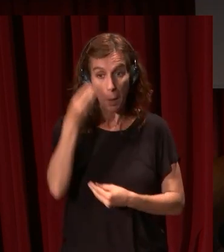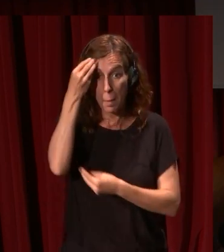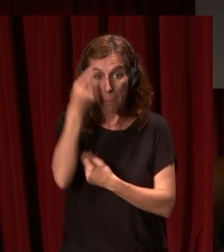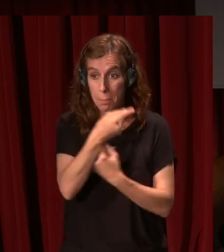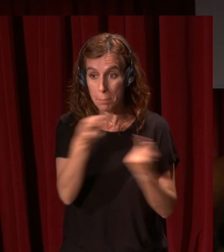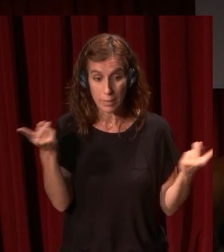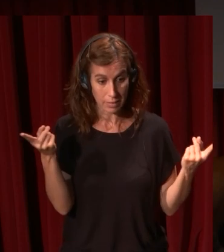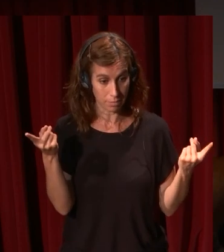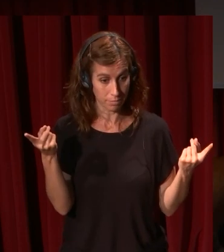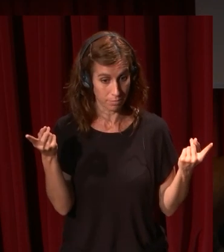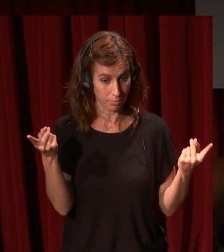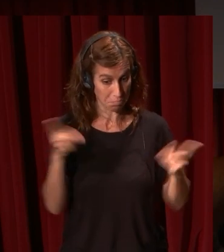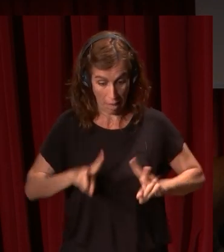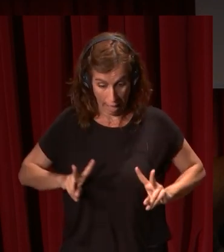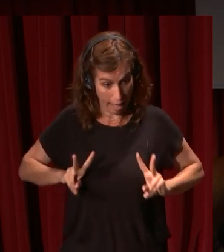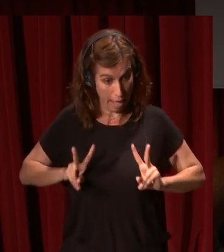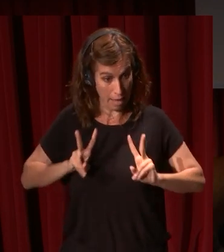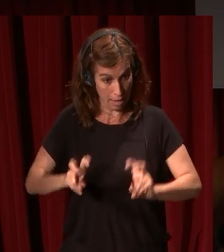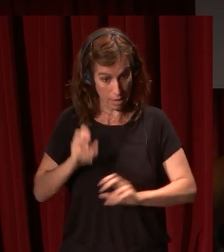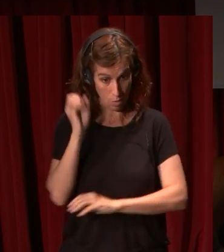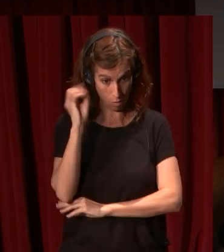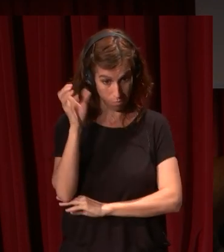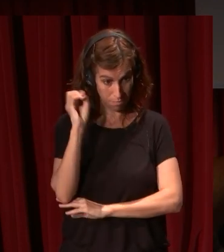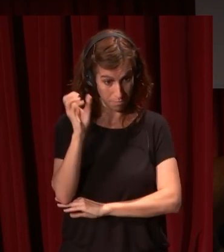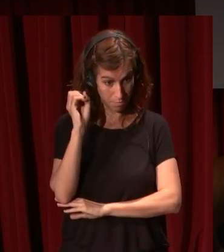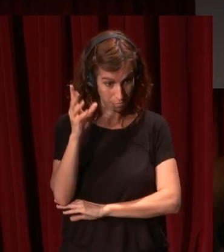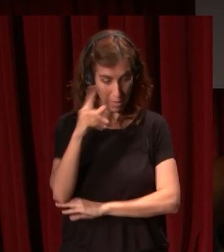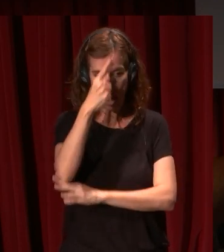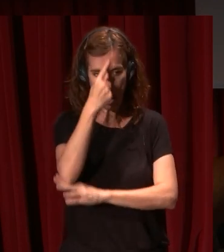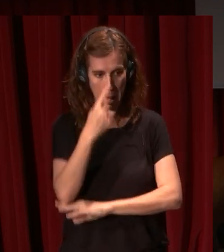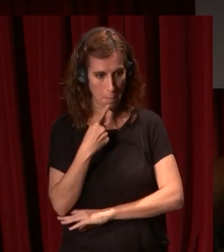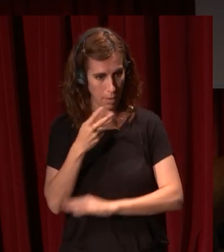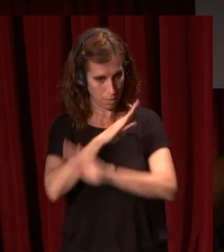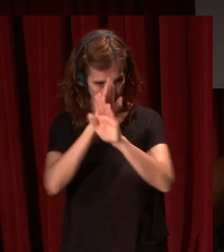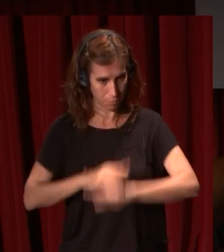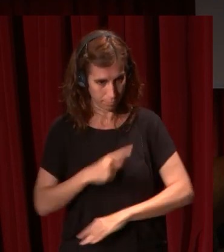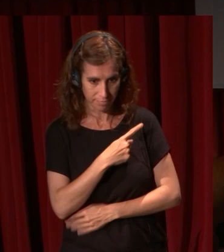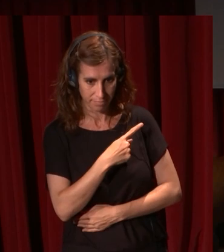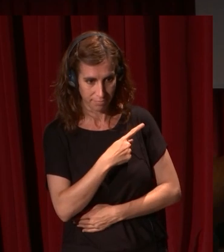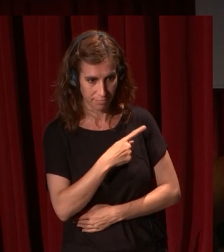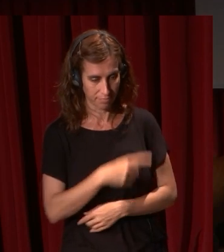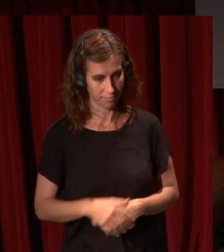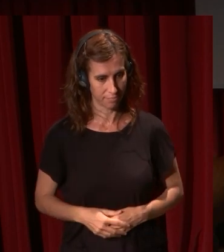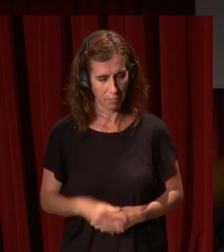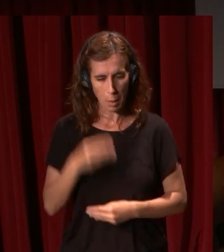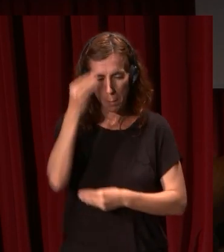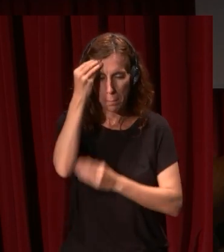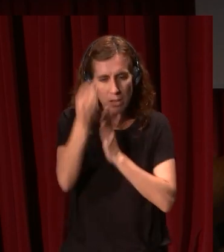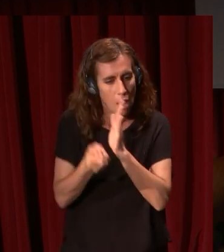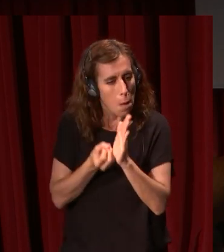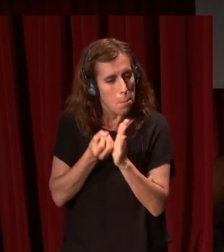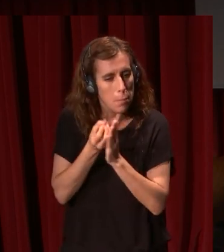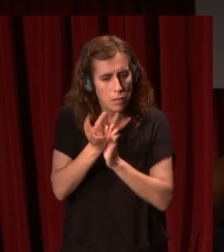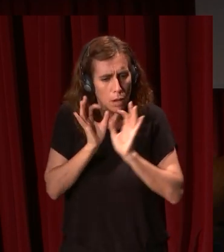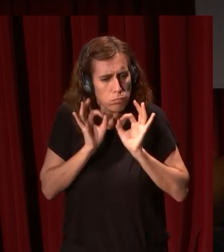volviendo a los inicios de esta charla y con esta imagen terminamos pensar en el mensaje concreto y